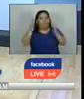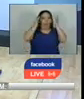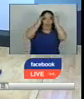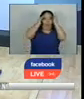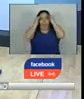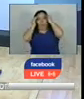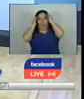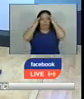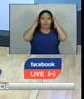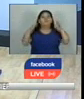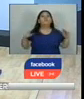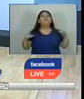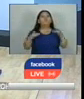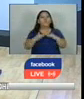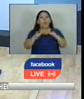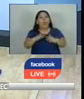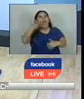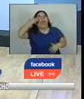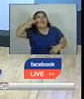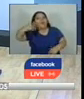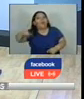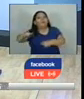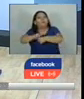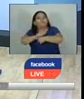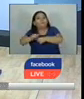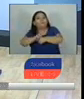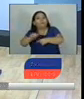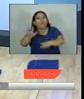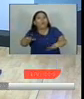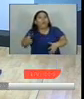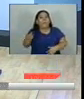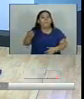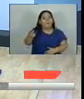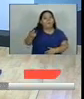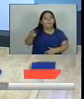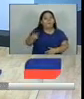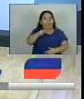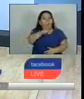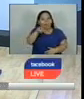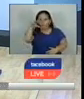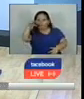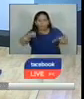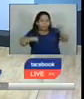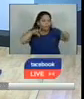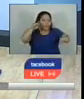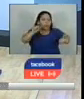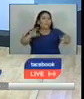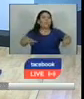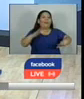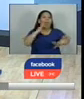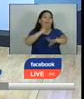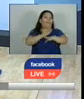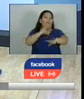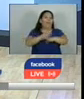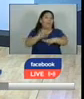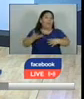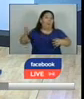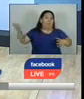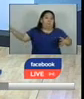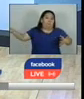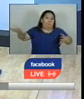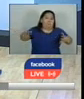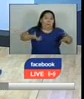pueda llegar a tener incluso ya hay simulacros por parte de las autoridades de CBP esto con el objetivo de evitar una posible llegada